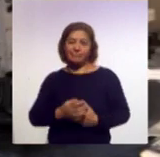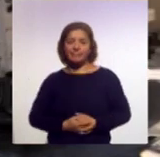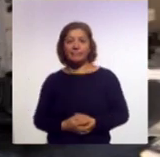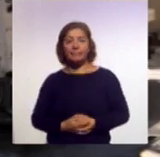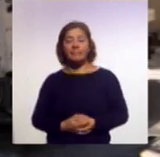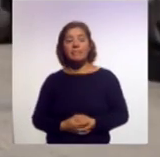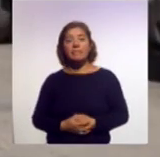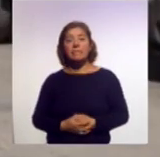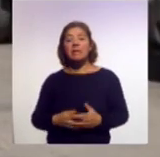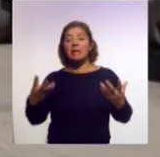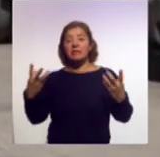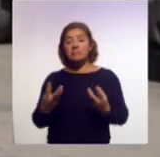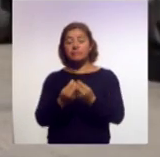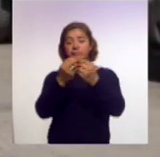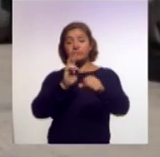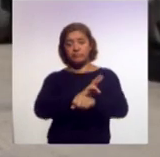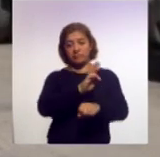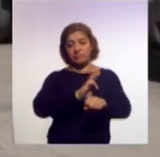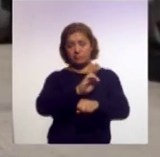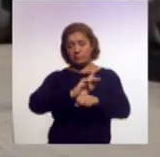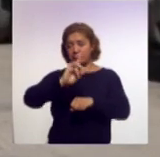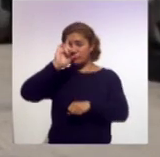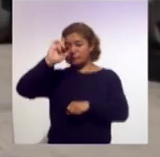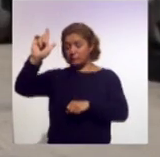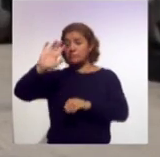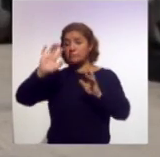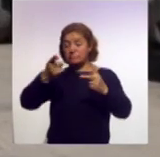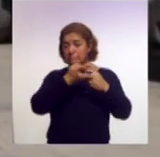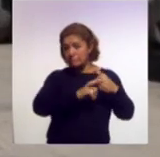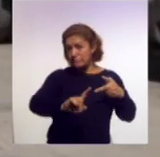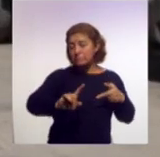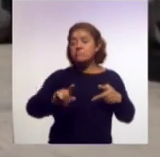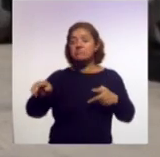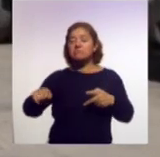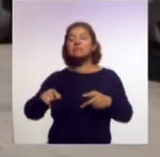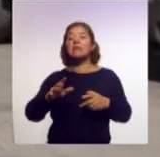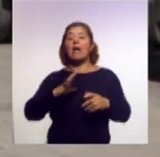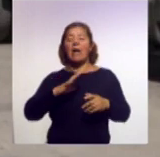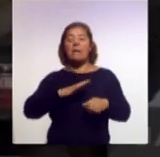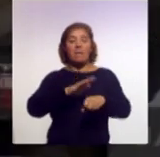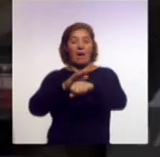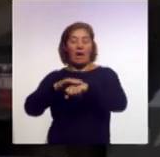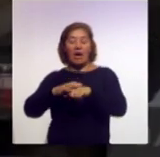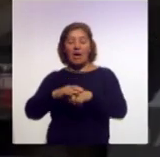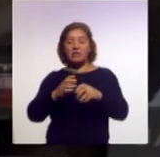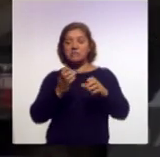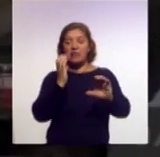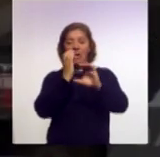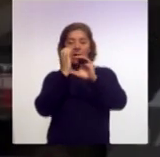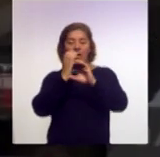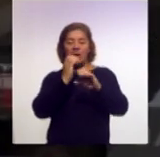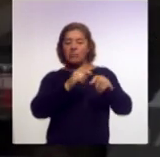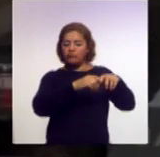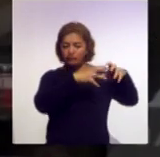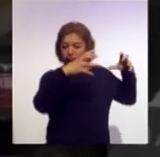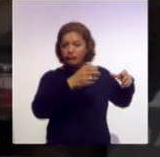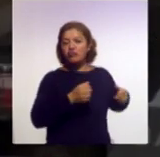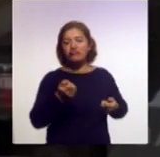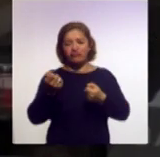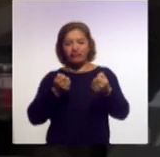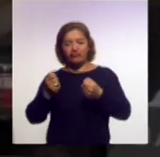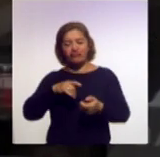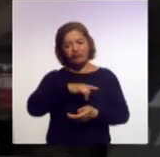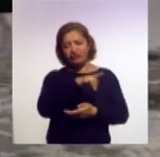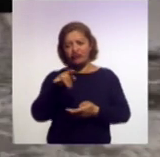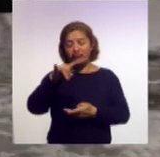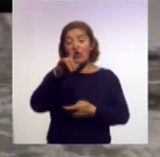de suministros de energía eléctrica en Venezuela se inició un operativo para distribuir agua en los barrios populares Decenas de camiones cisterna comenzaron este